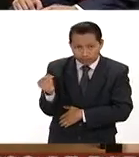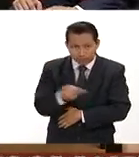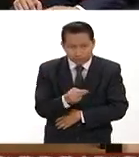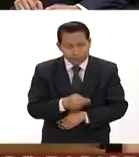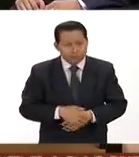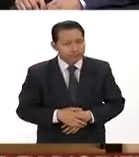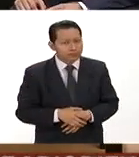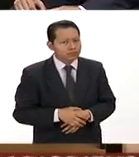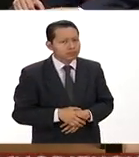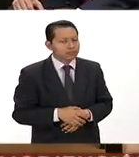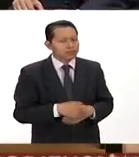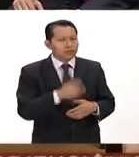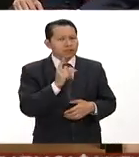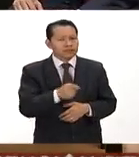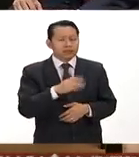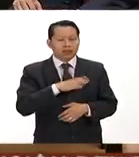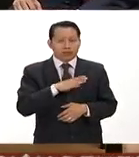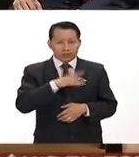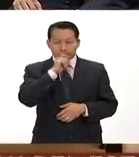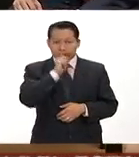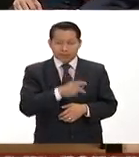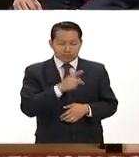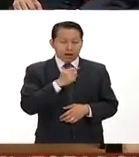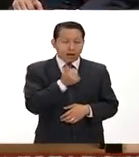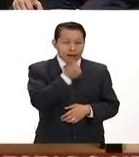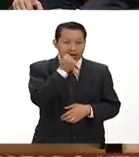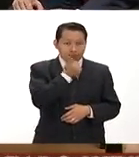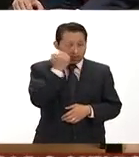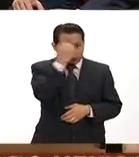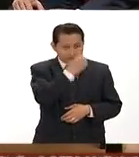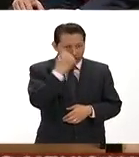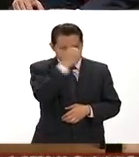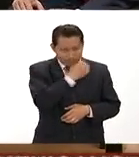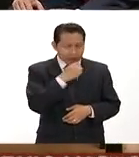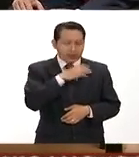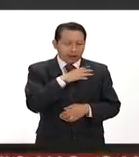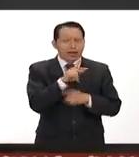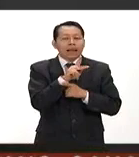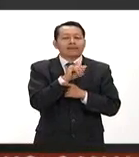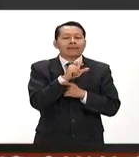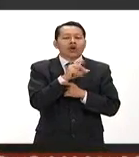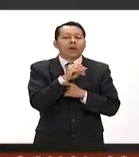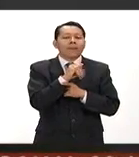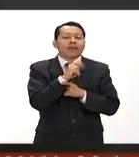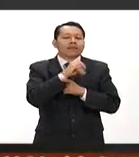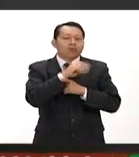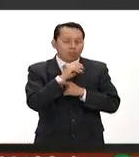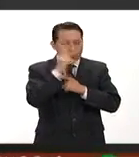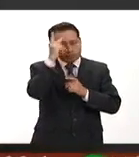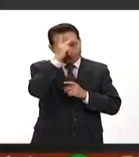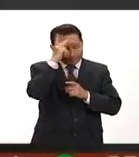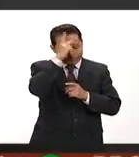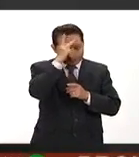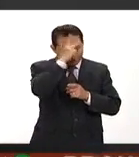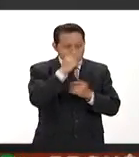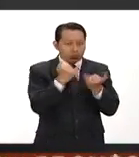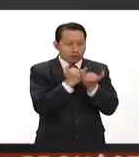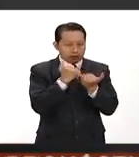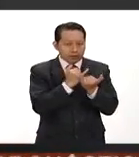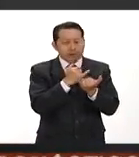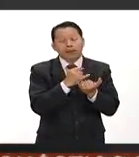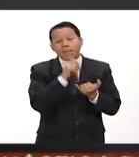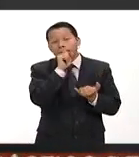de hecho parte de los exámenes que se le hacen para poder ingresar es un examen psicométrico y un examen psicológico para poder ser